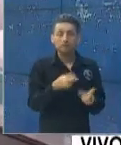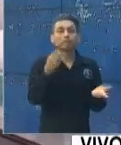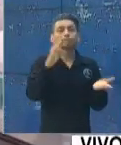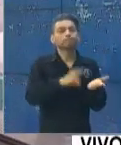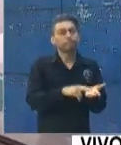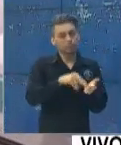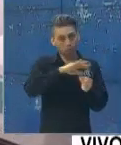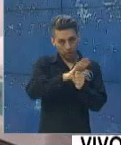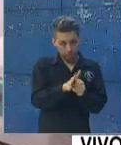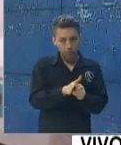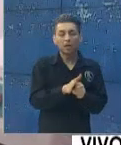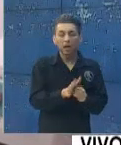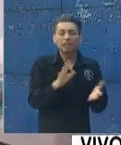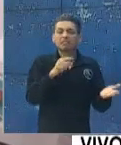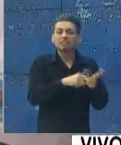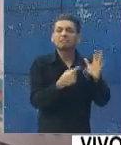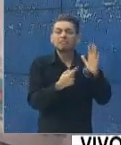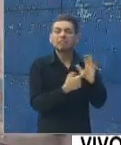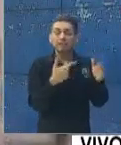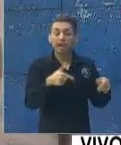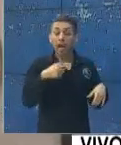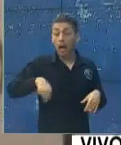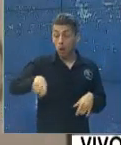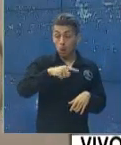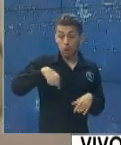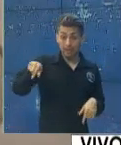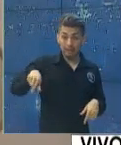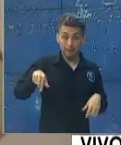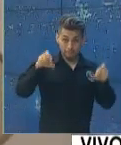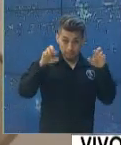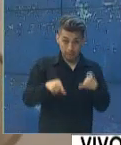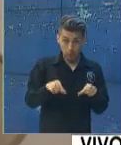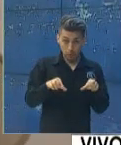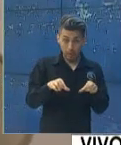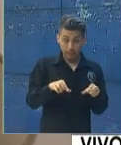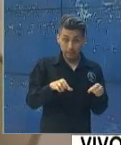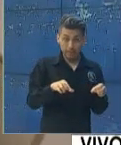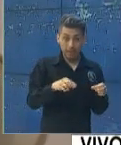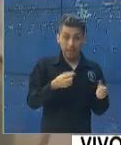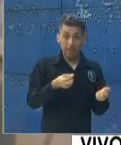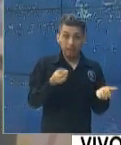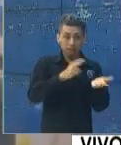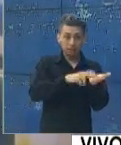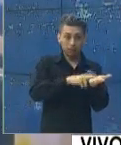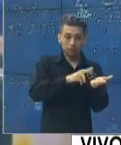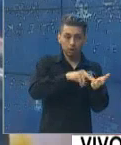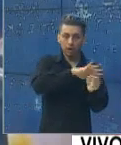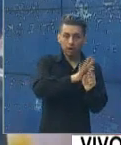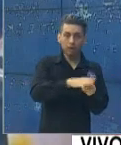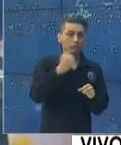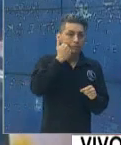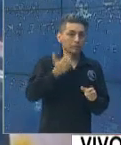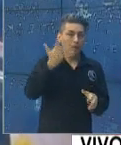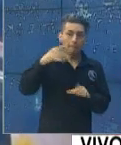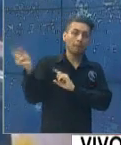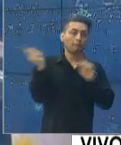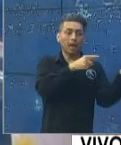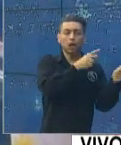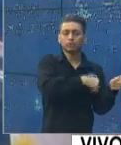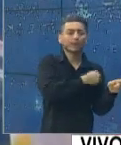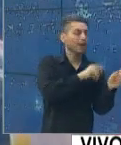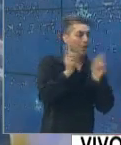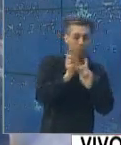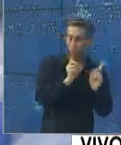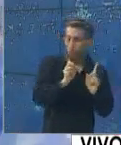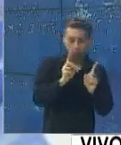Esto no quiere decir que todos los casos positivos van a ser graves, que van a necesitar hospitalización, y como lo repito,